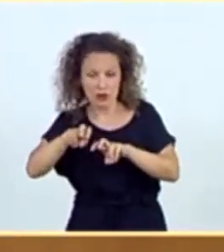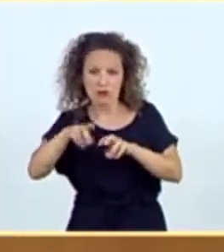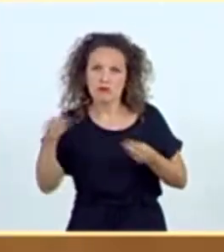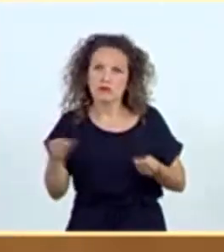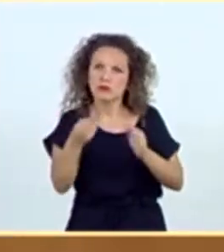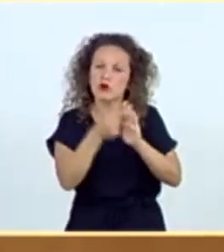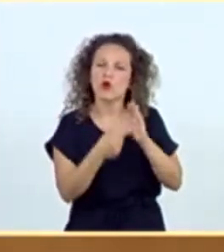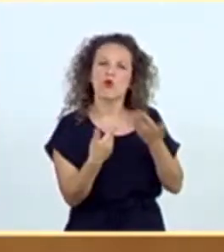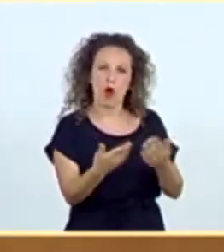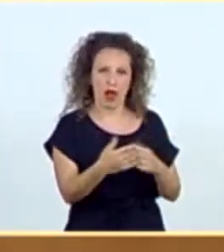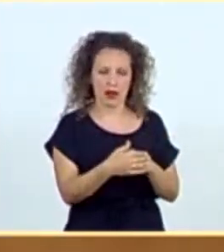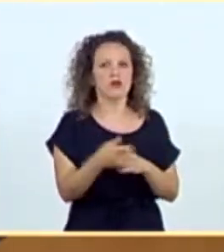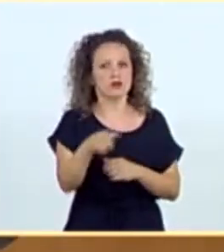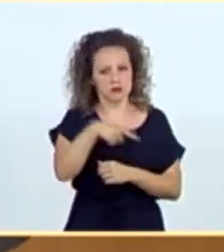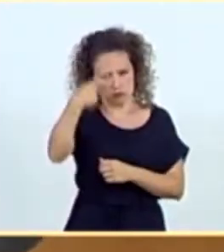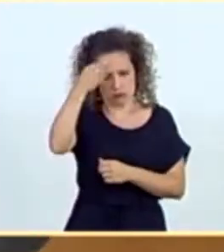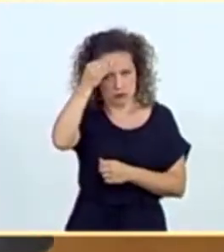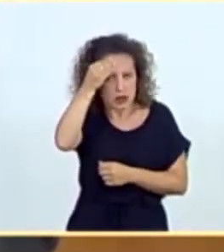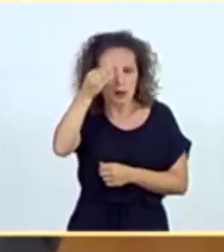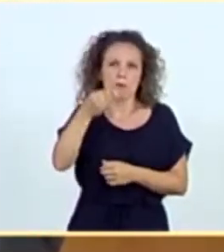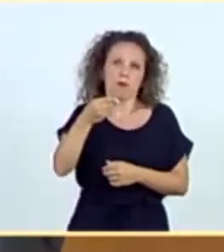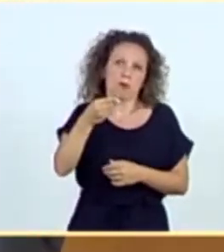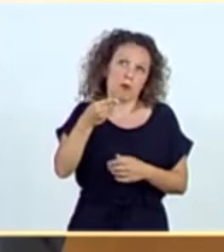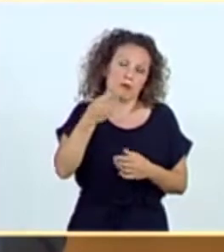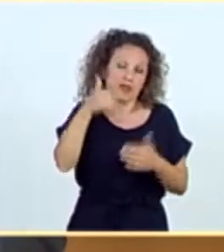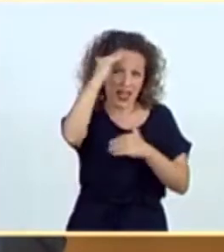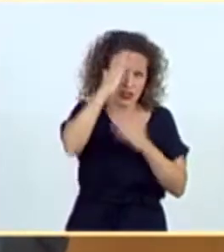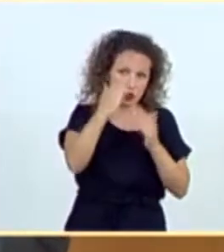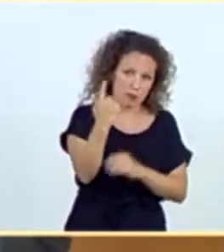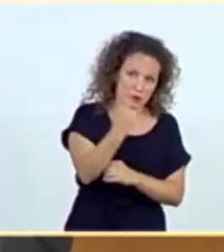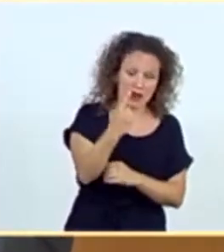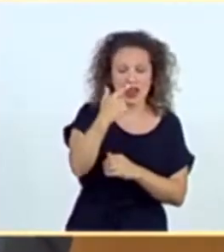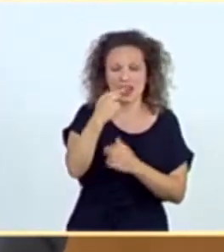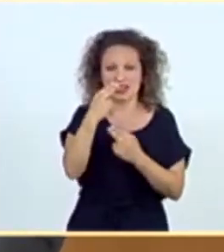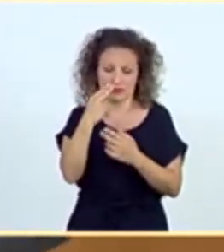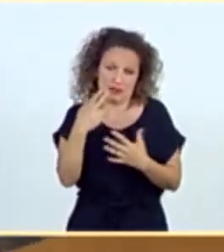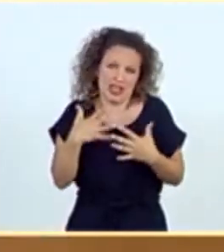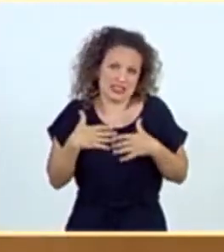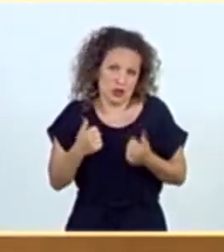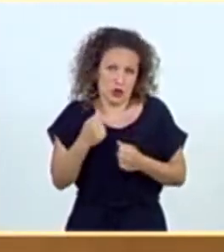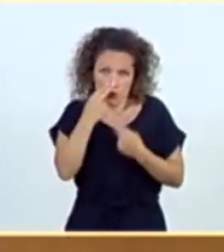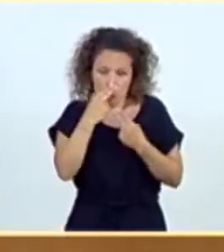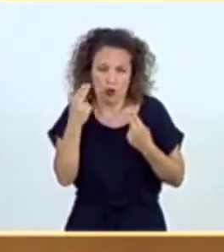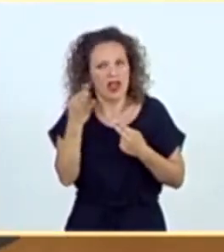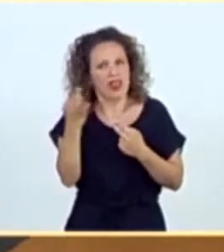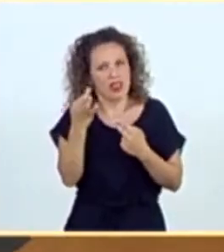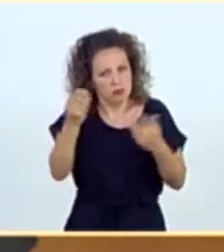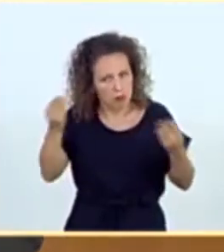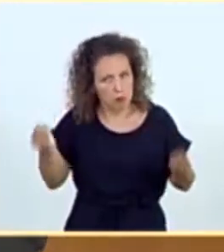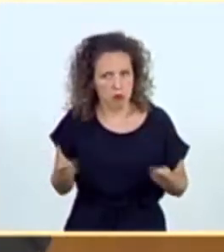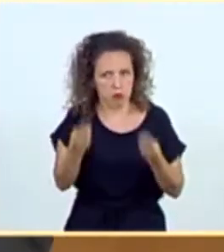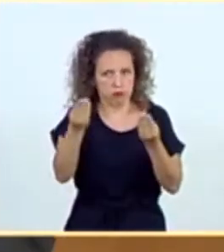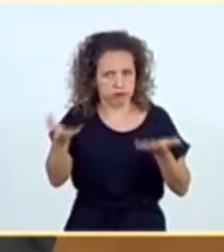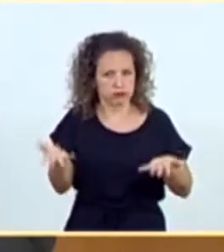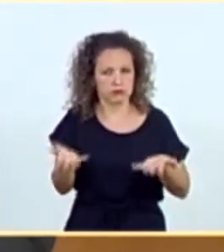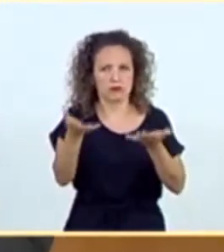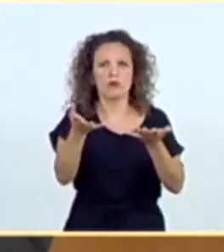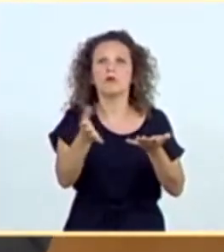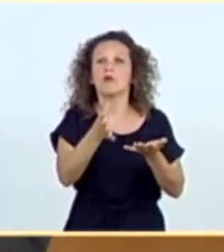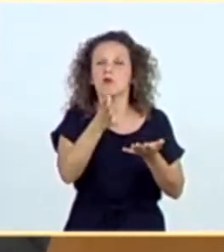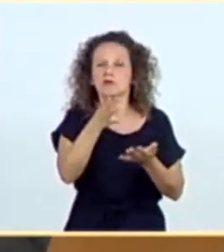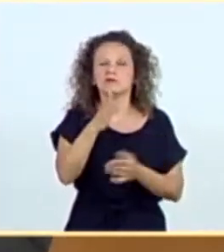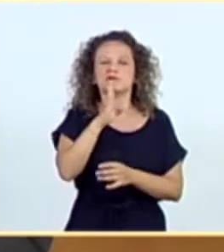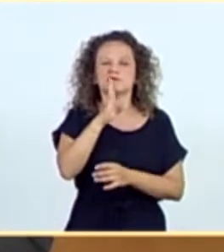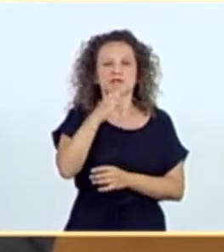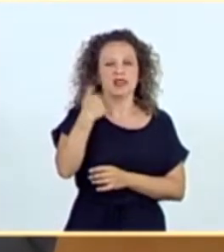atención primaria, que hay que potenciar la salud pública. Y yo le pregunto en este aspecto también algo, me viene al hilo de la intervención antes del señor